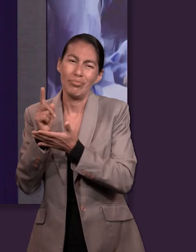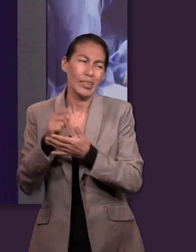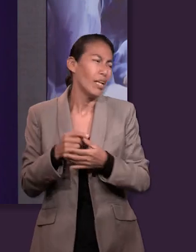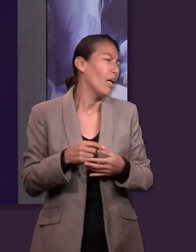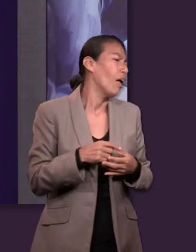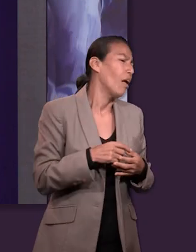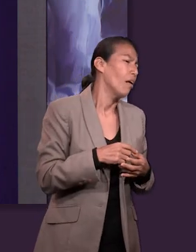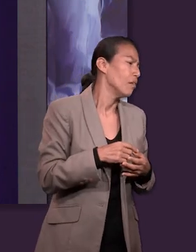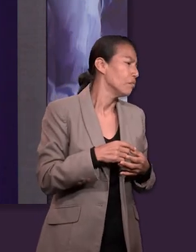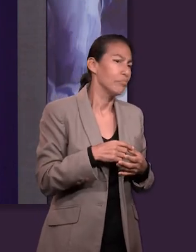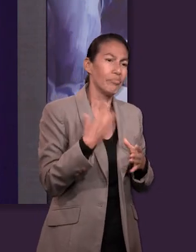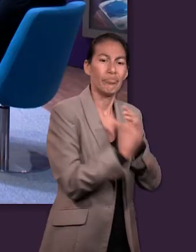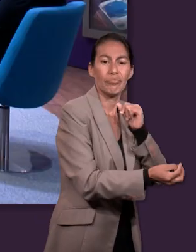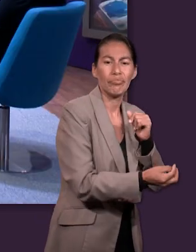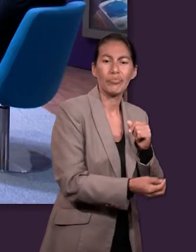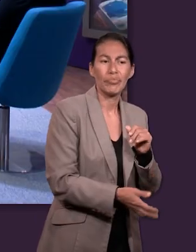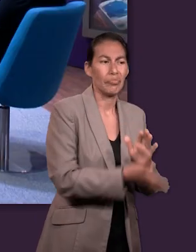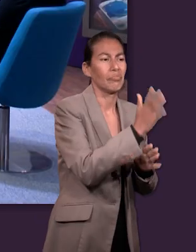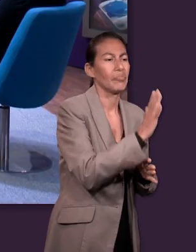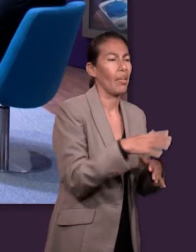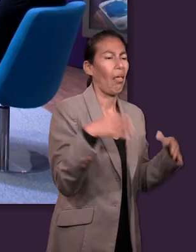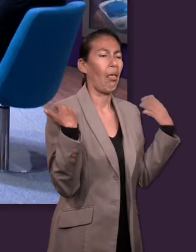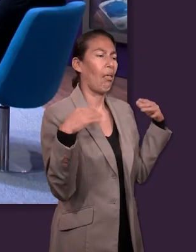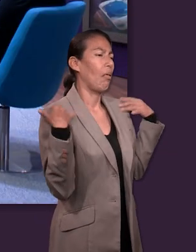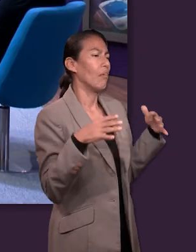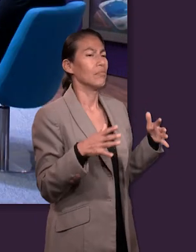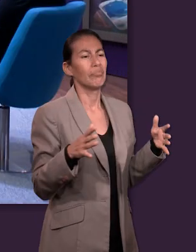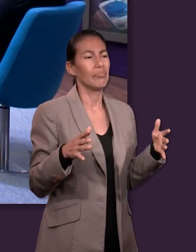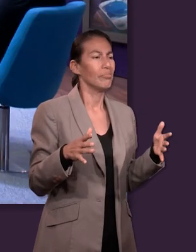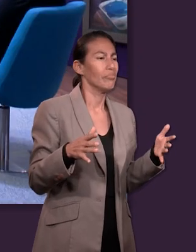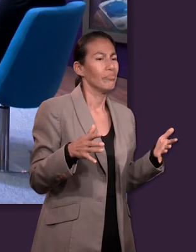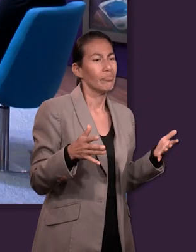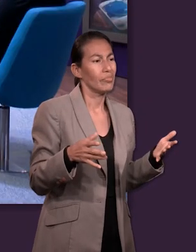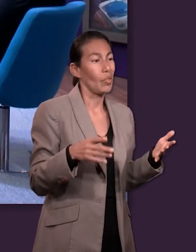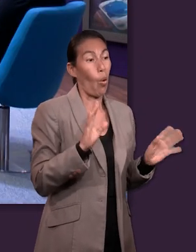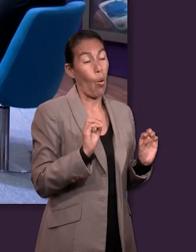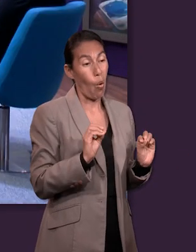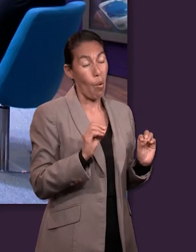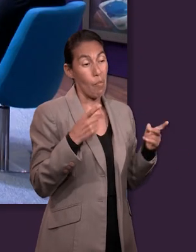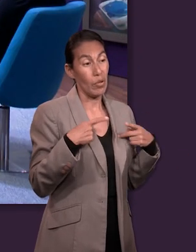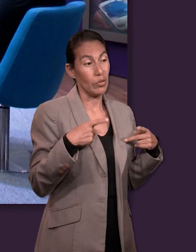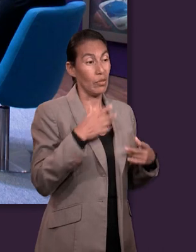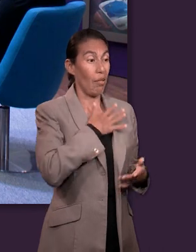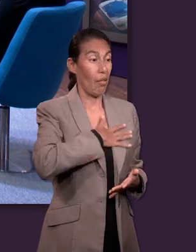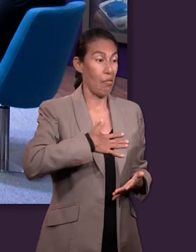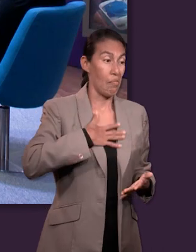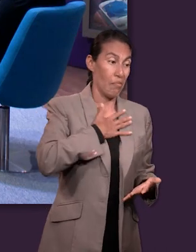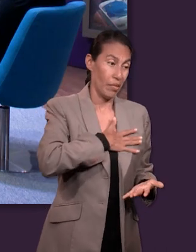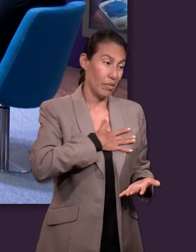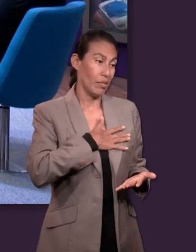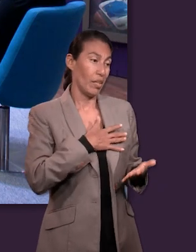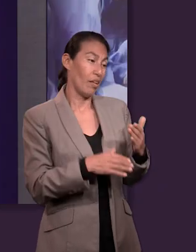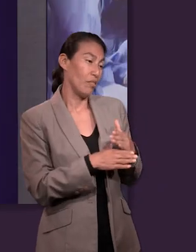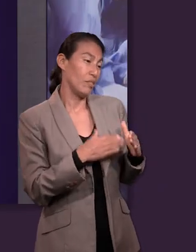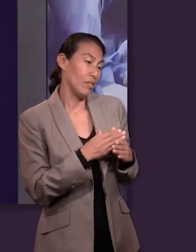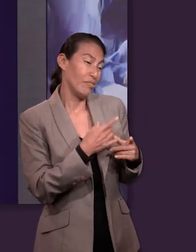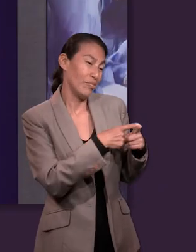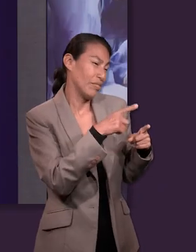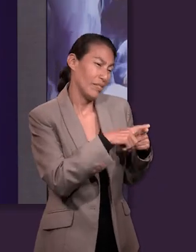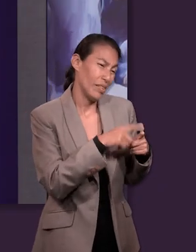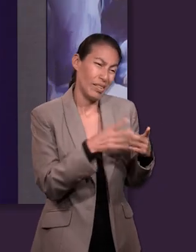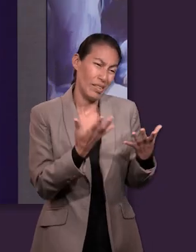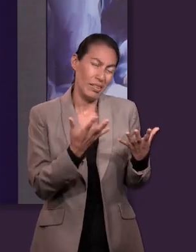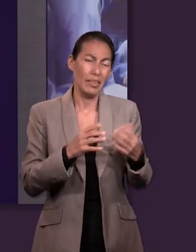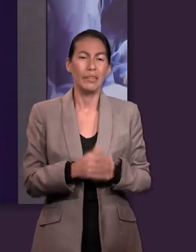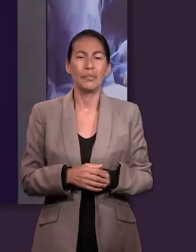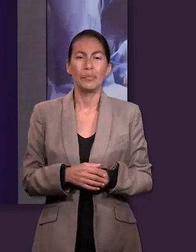escapar de la realidad con alguna aventura, alguna relación, con alguna actividad